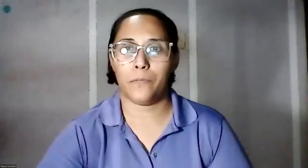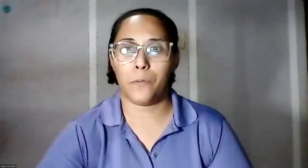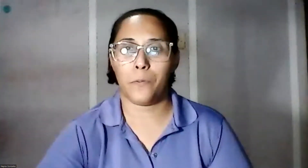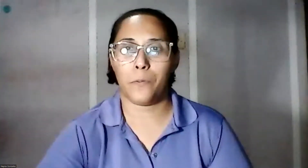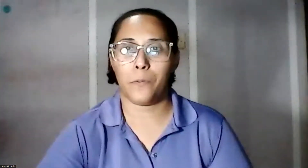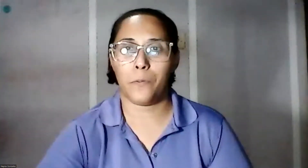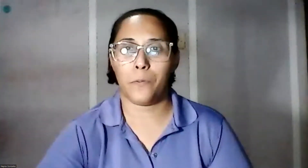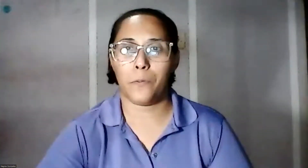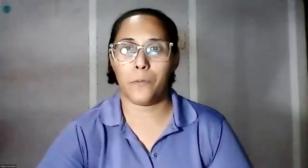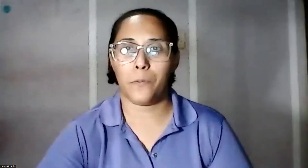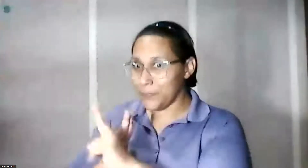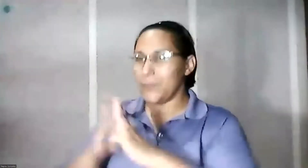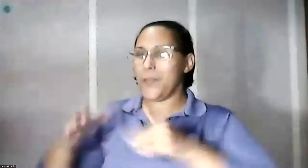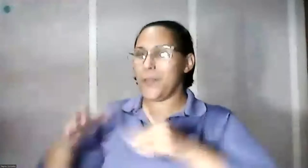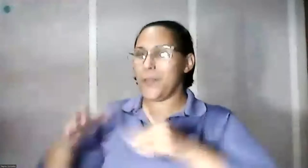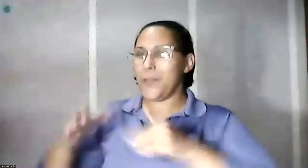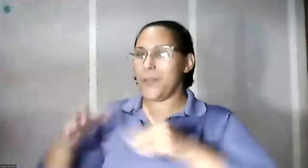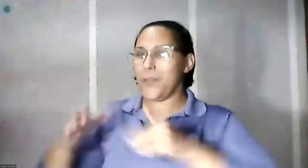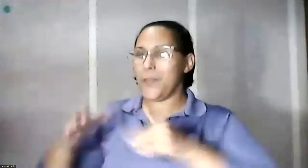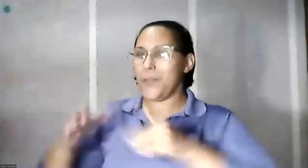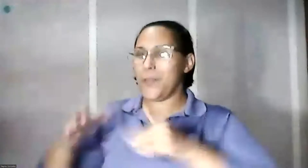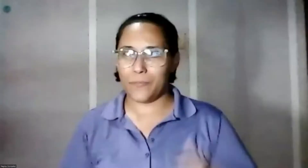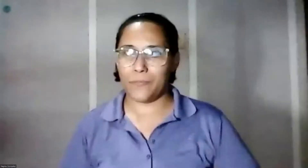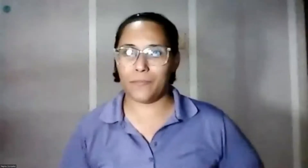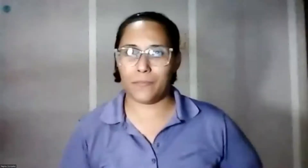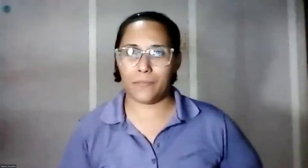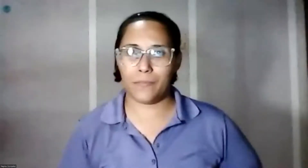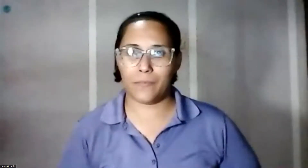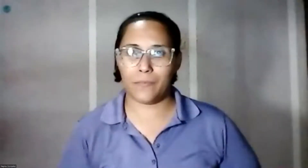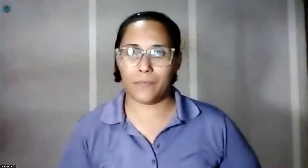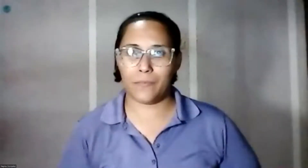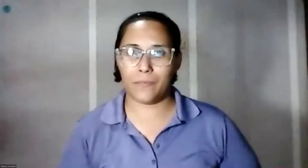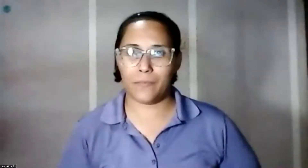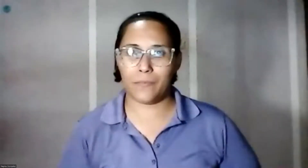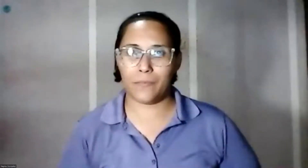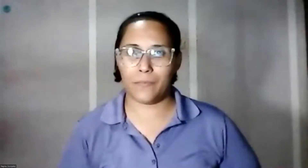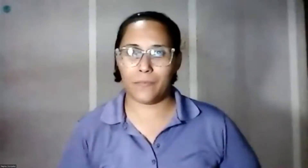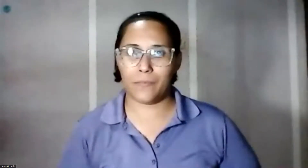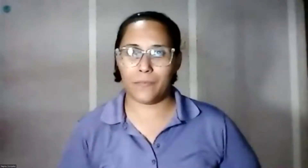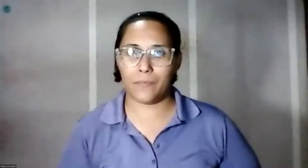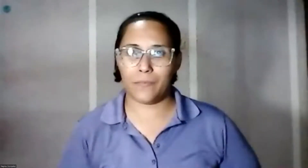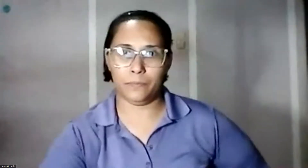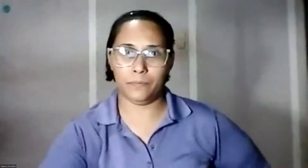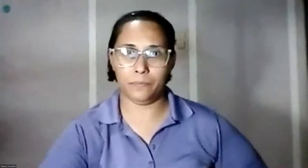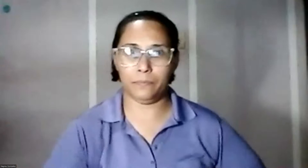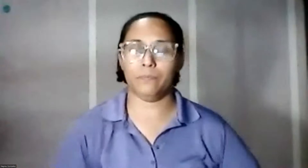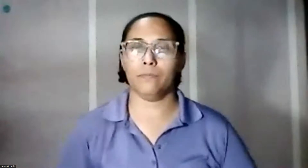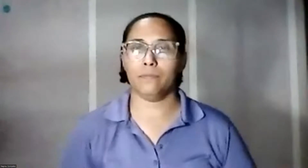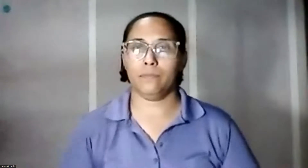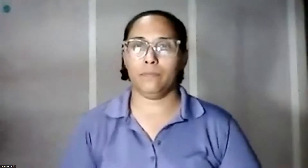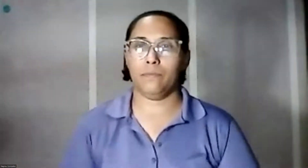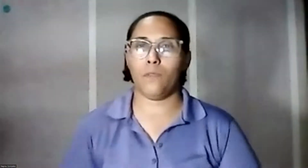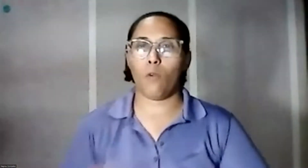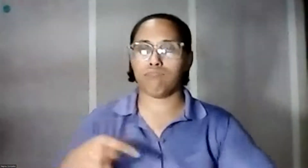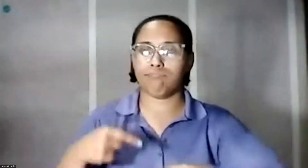El 3 de diciembre de 1922, la radio puertorriqueña conmemora su centenario. Una andadura